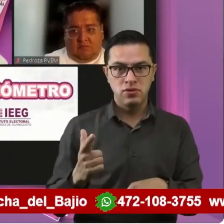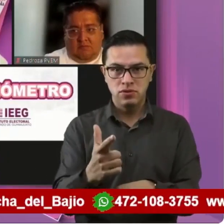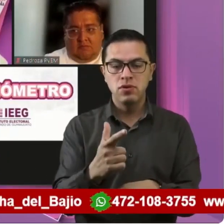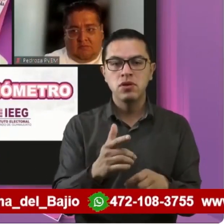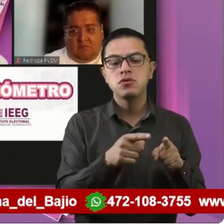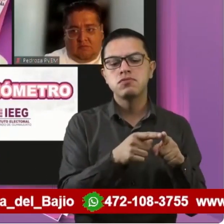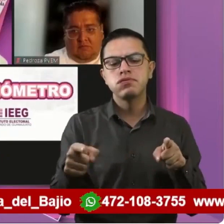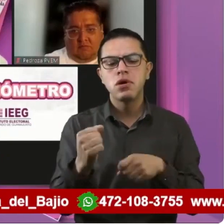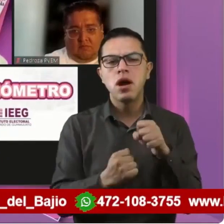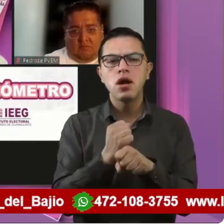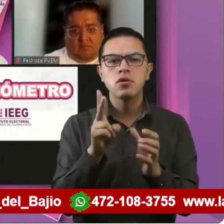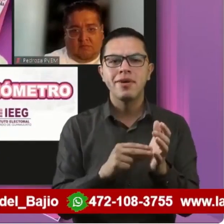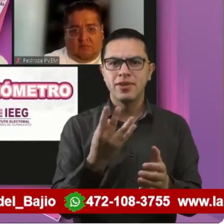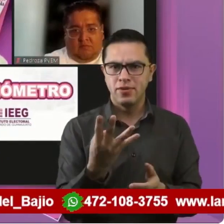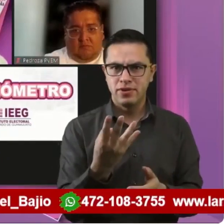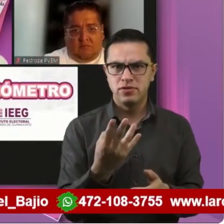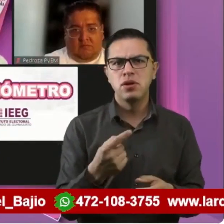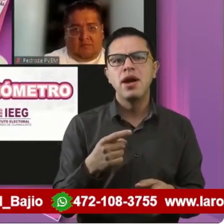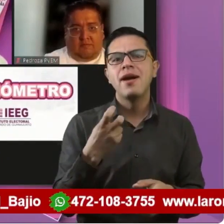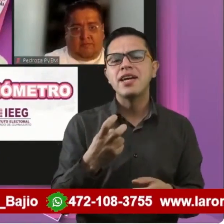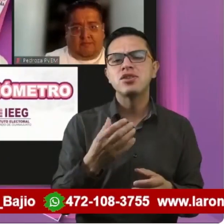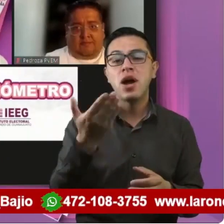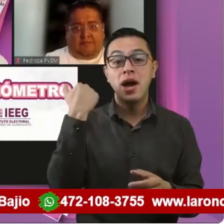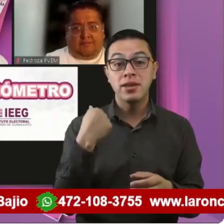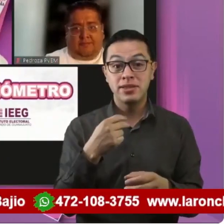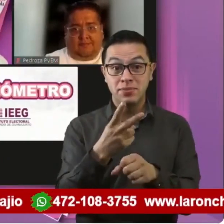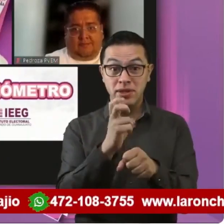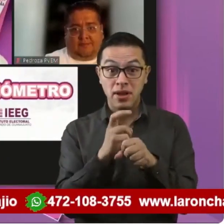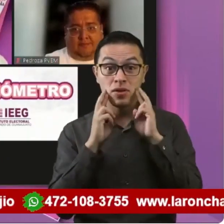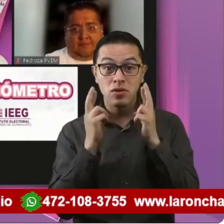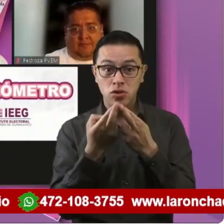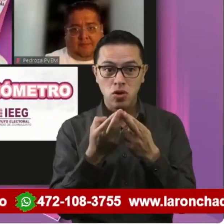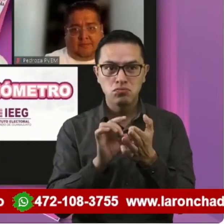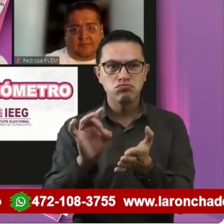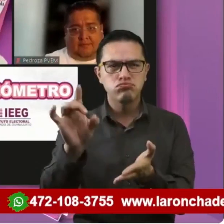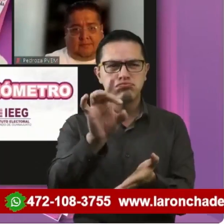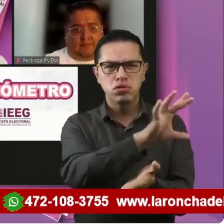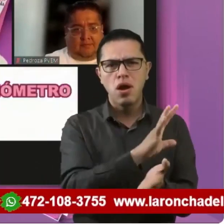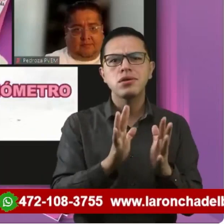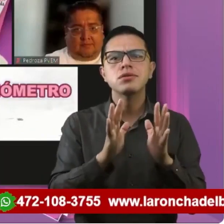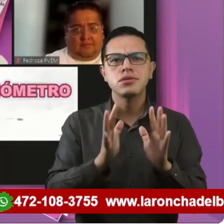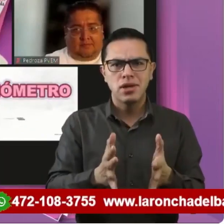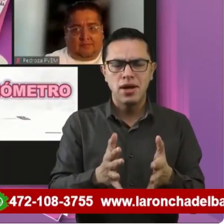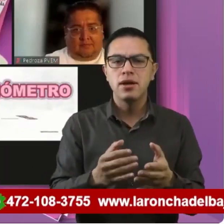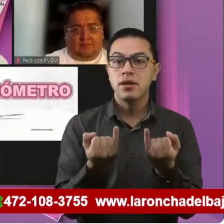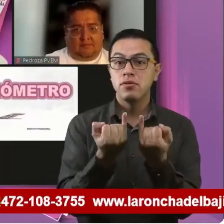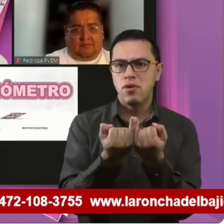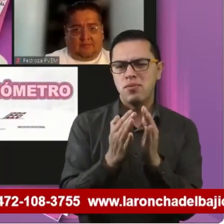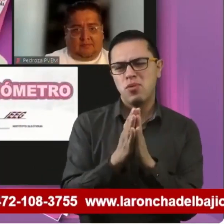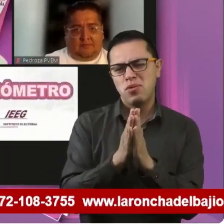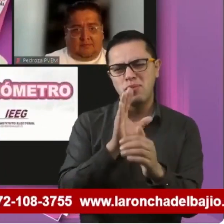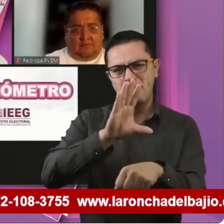por mayoría relativa del Congreso Estatal y también de representación proporcional, así como para la elección de los 46